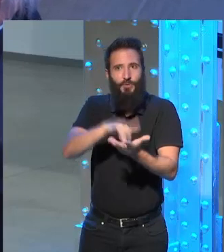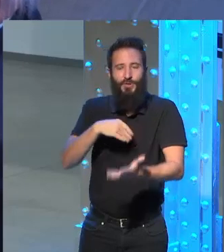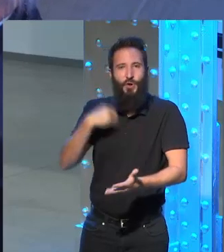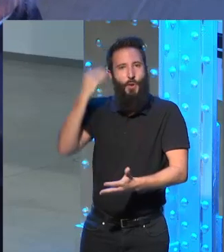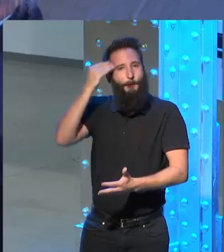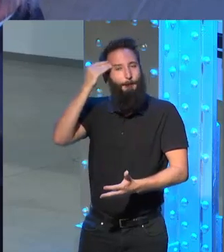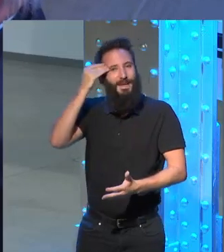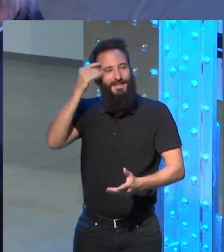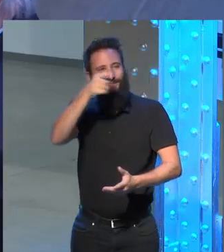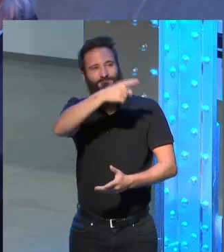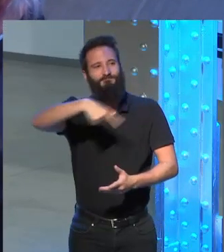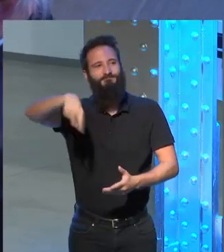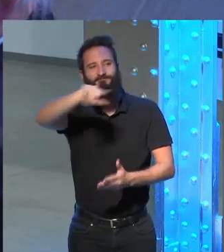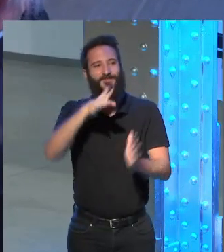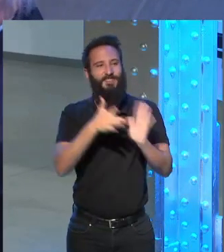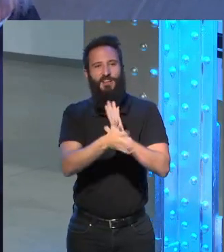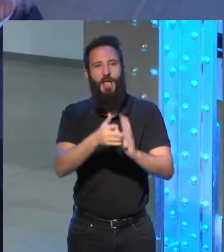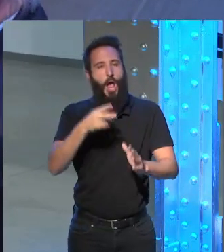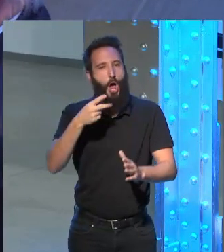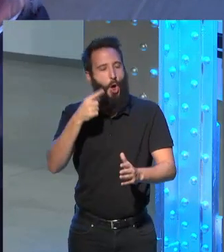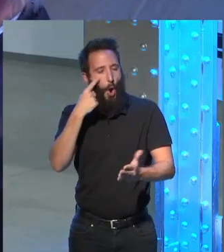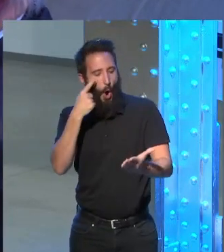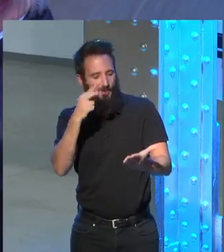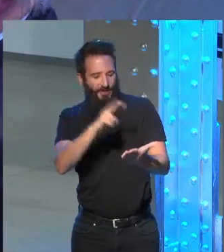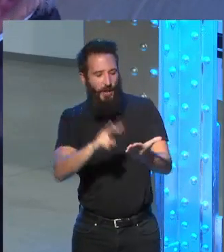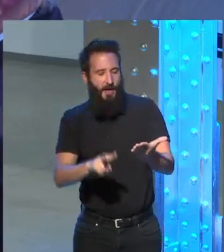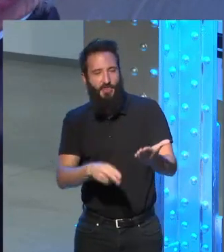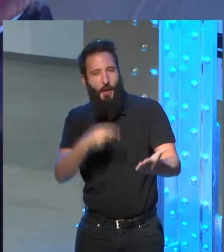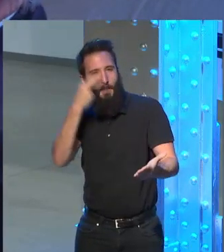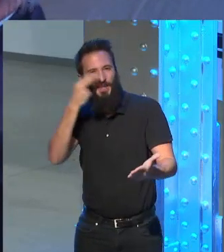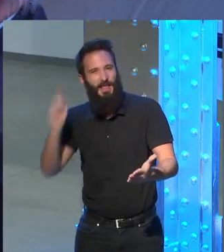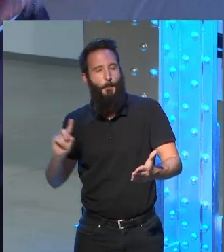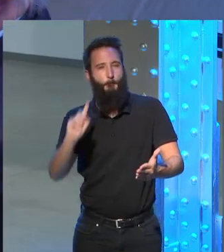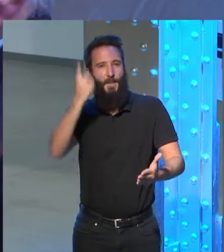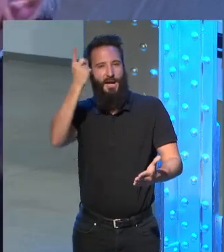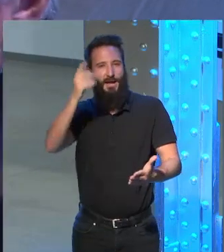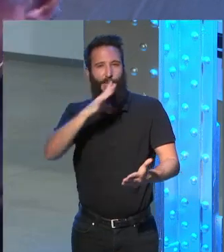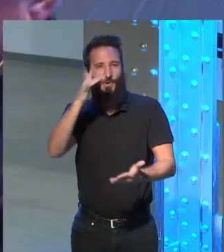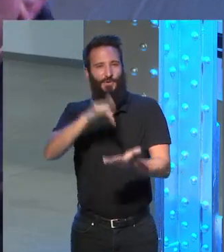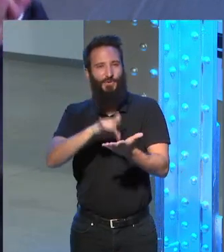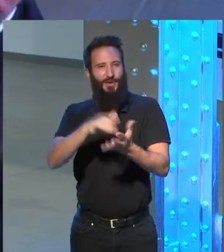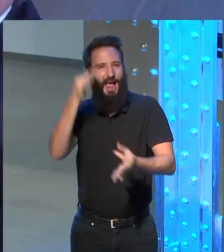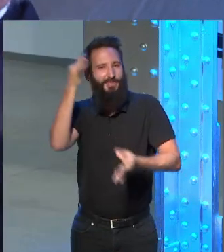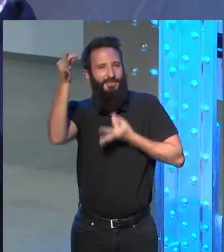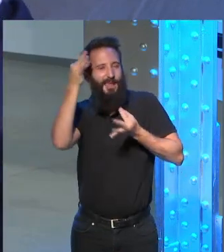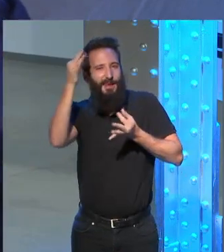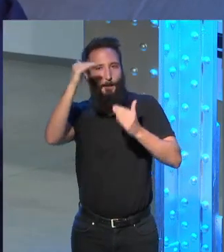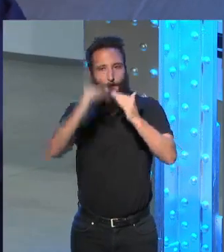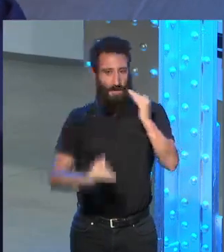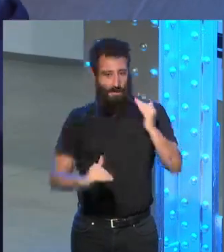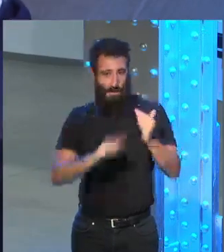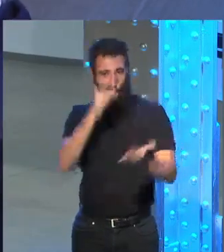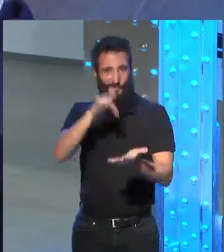mí los testimonios las observaciones más interesantes las menos técnicas las que no